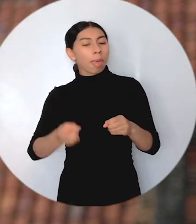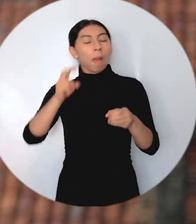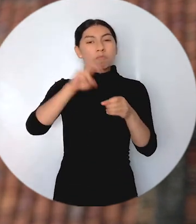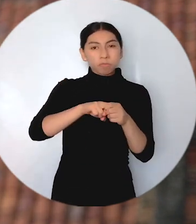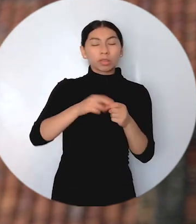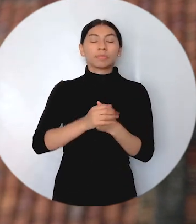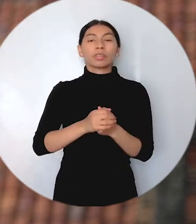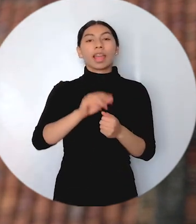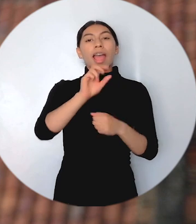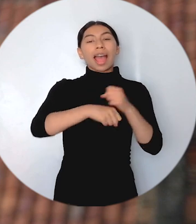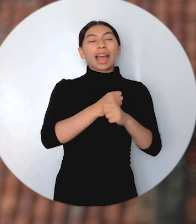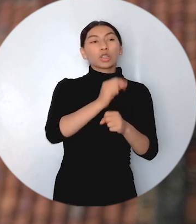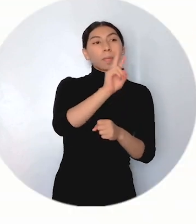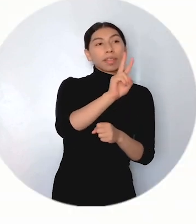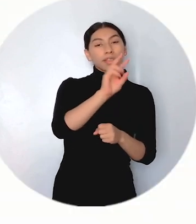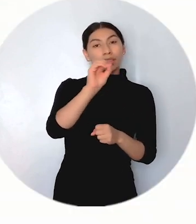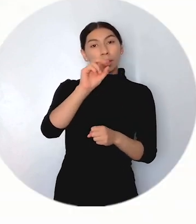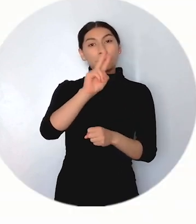periodo 2021-2023.